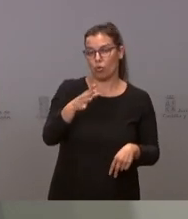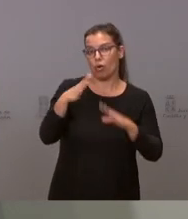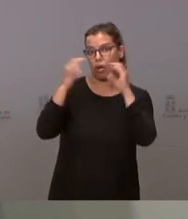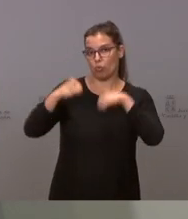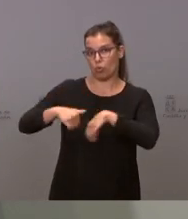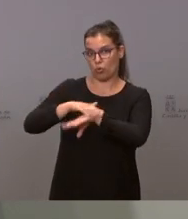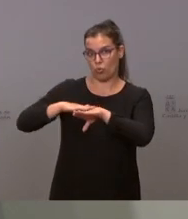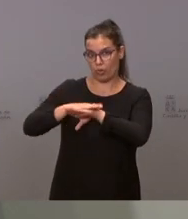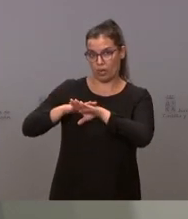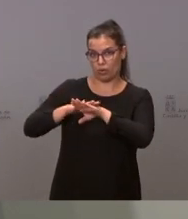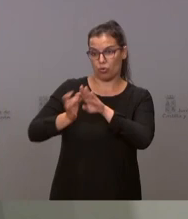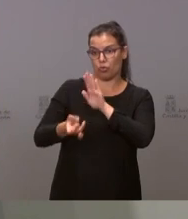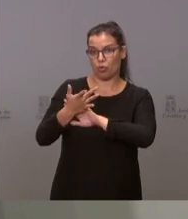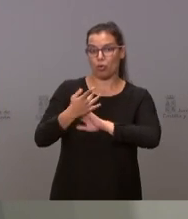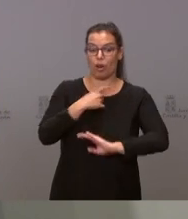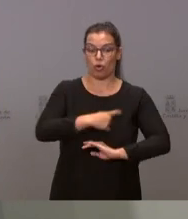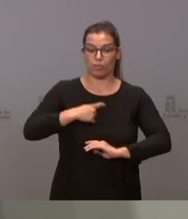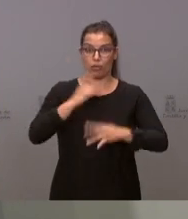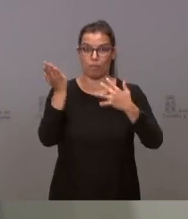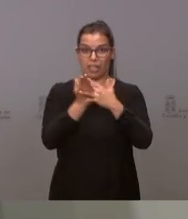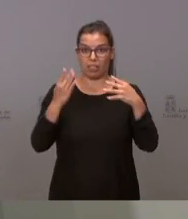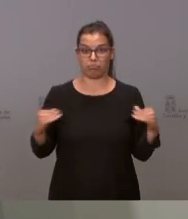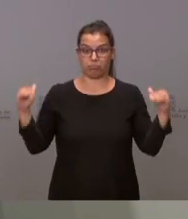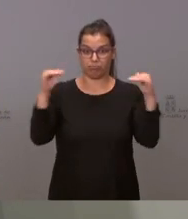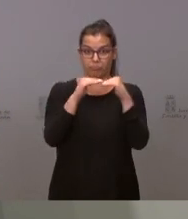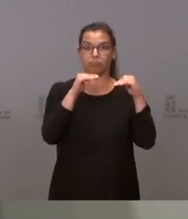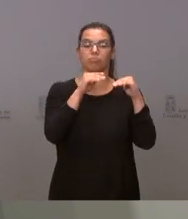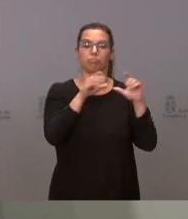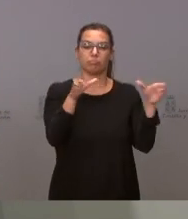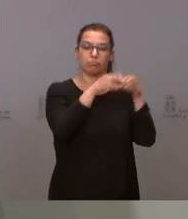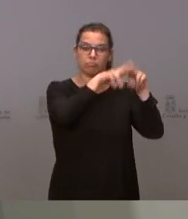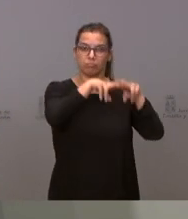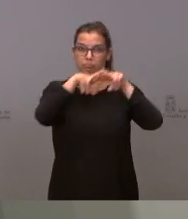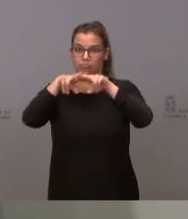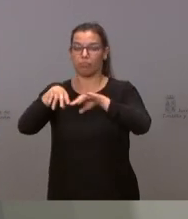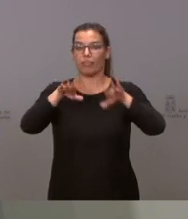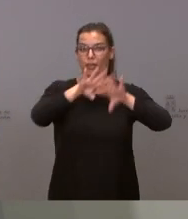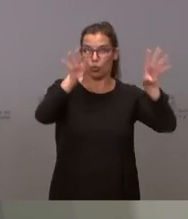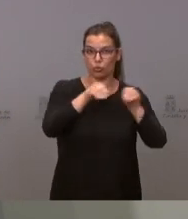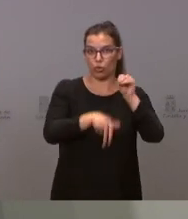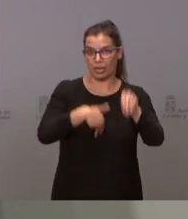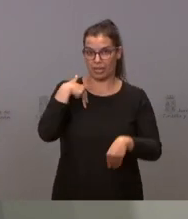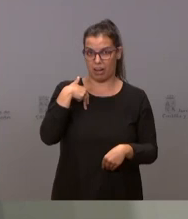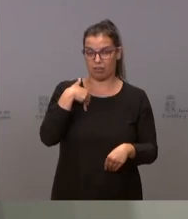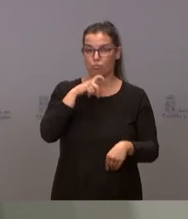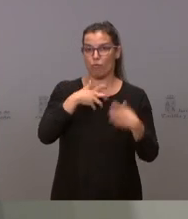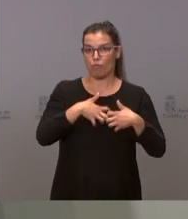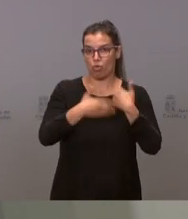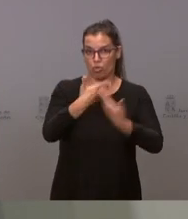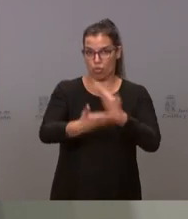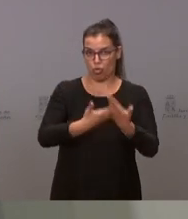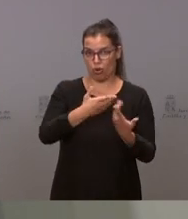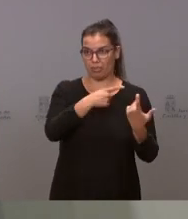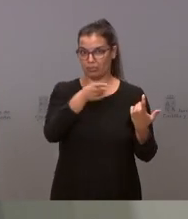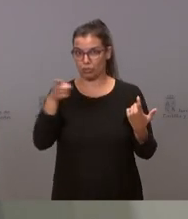de Gobierno por una comisión paritaria, que llegó a unas conclusiones generales sobre el funcionamiento de todas estas